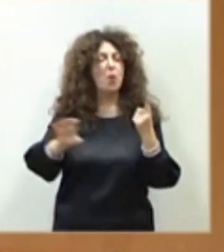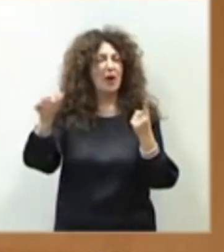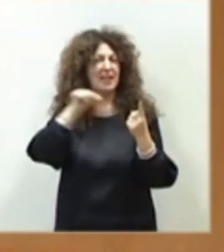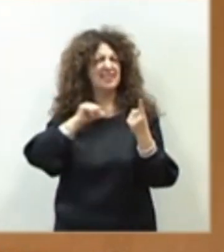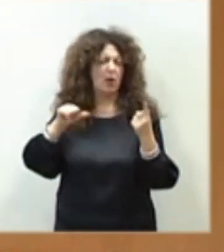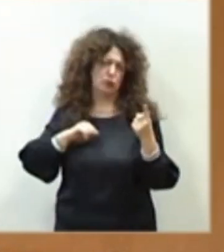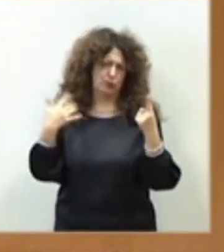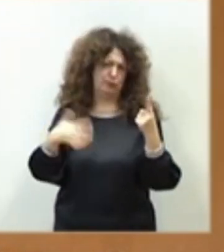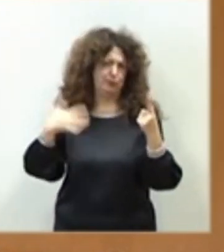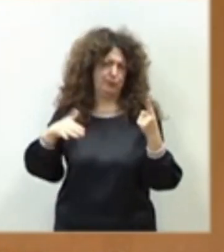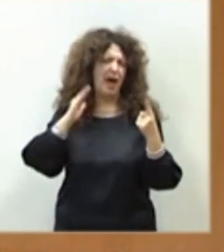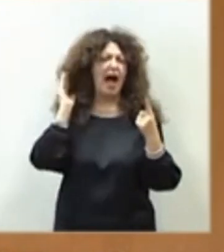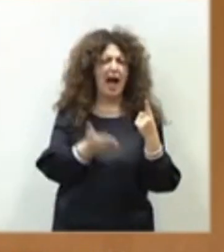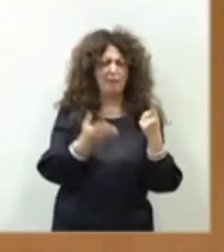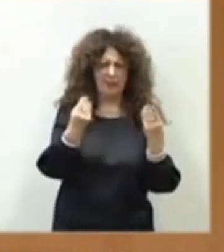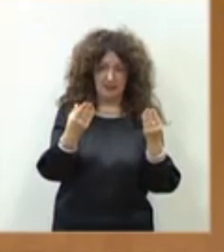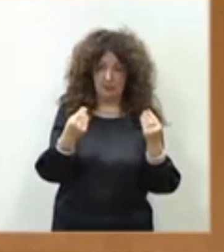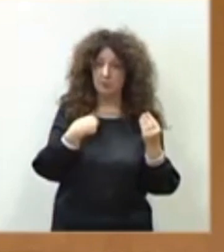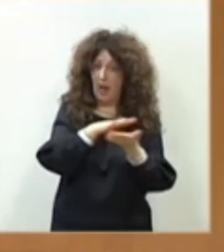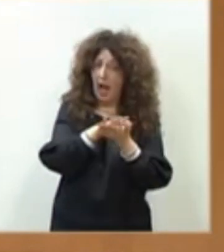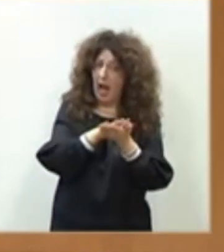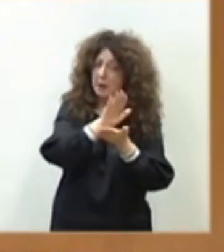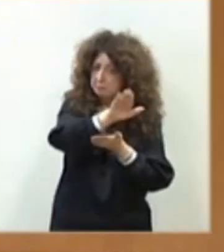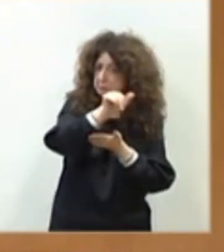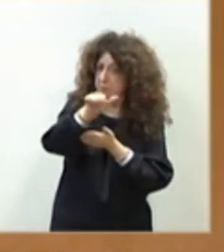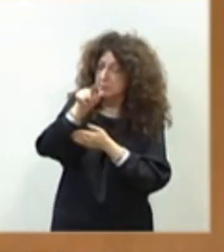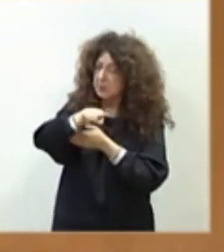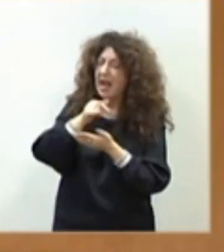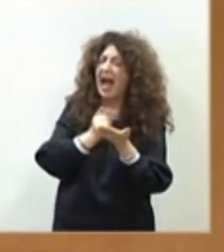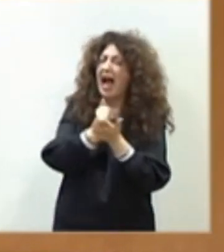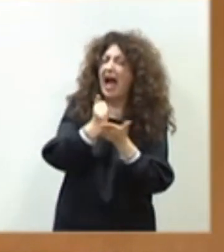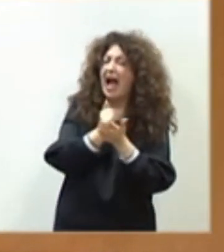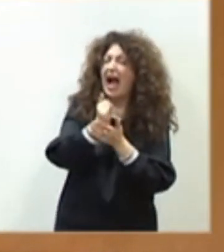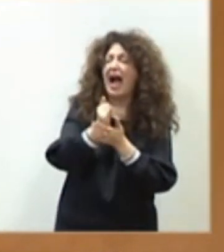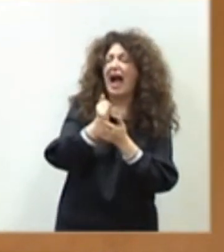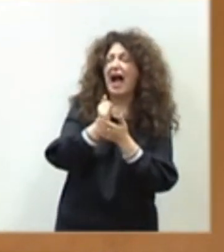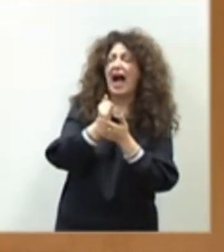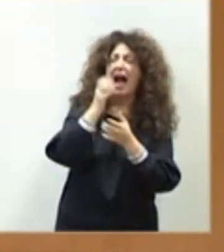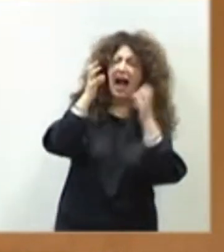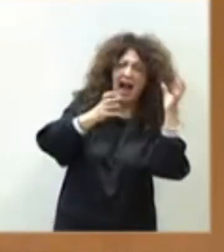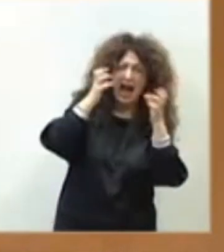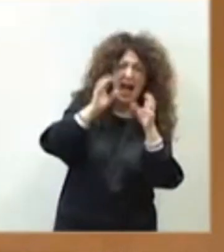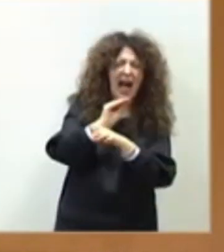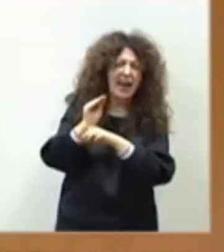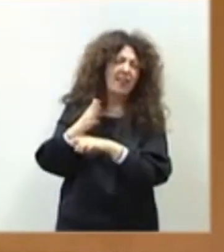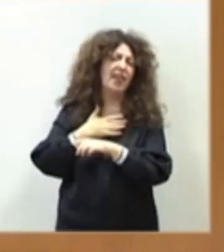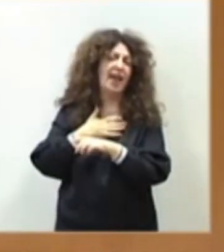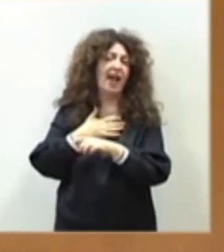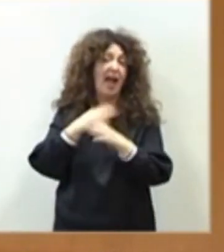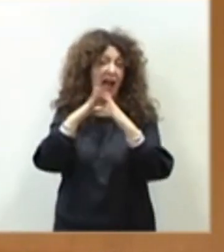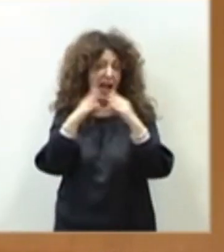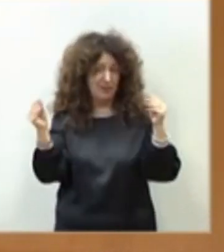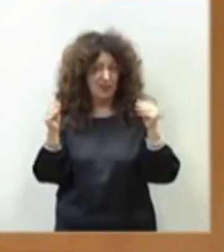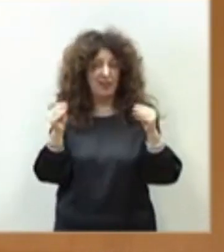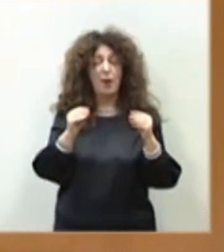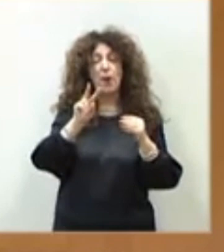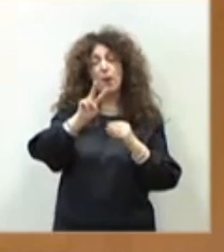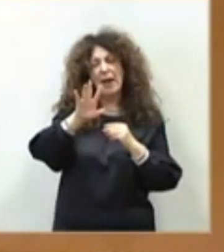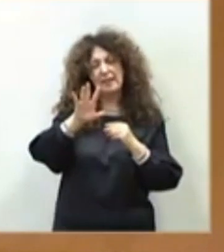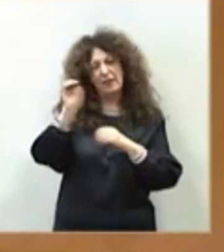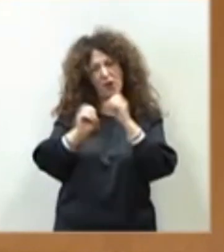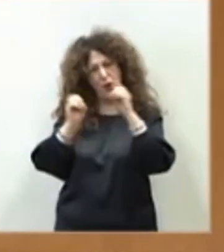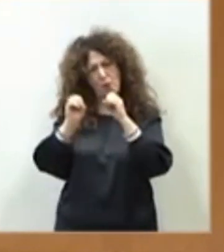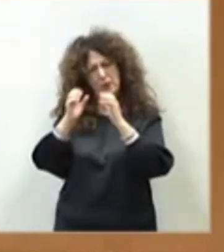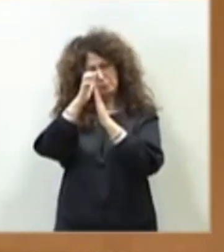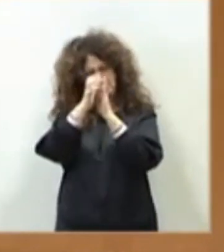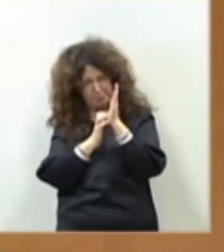muy afectadas. Habla usted con los agricultores y con los ganaderos de Andalucía, que tienen un recorte medio de un 25% en explotaciones de secano, de